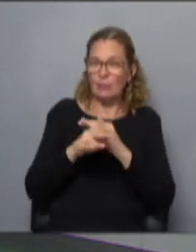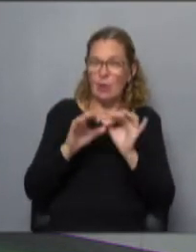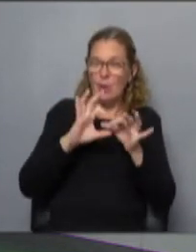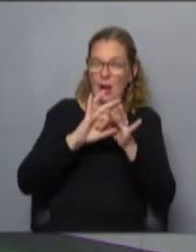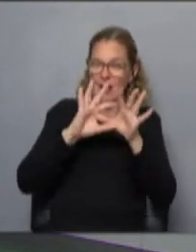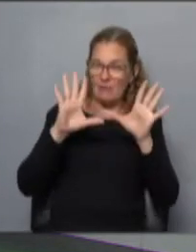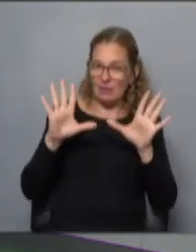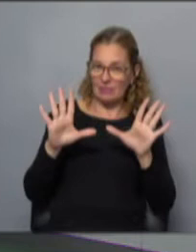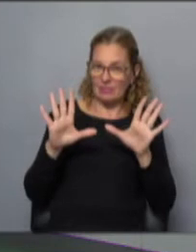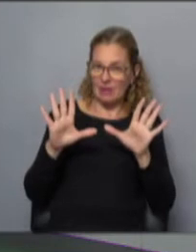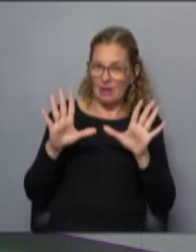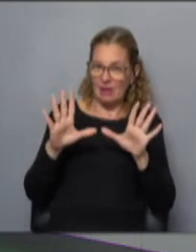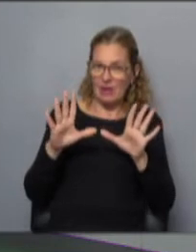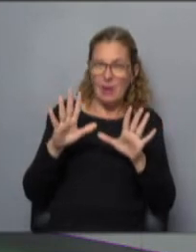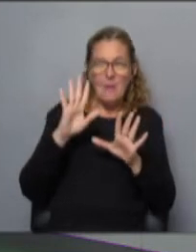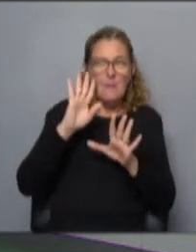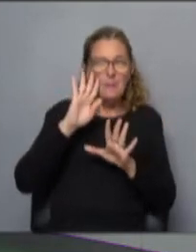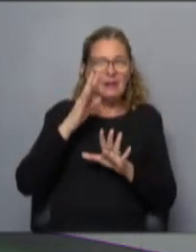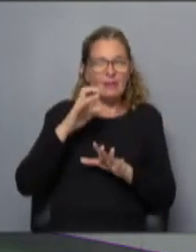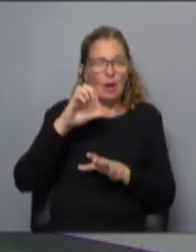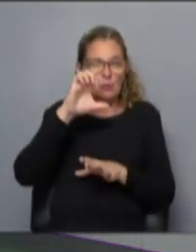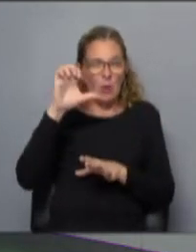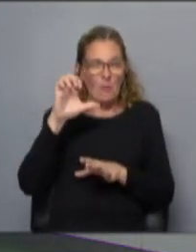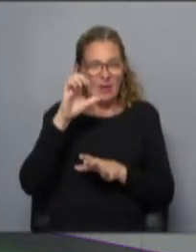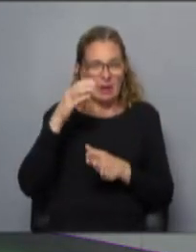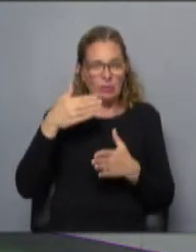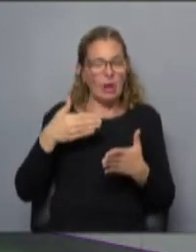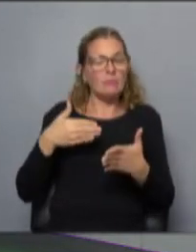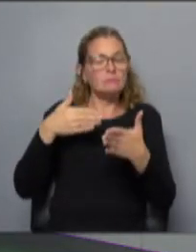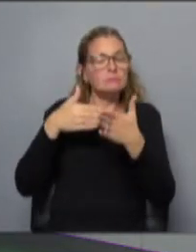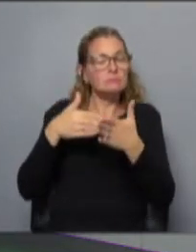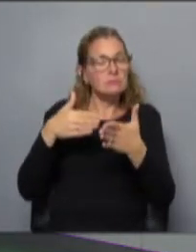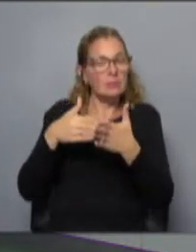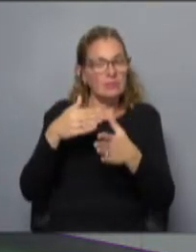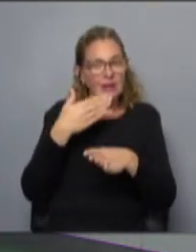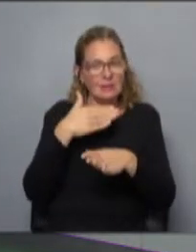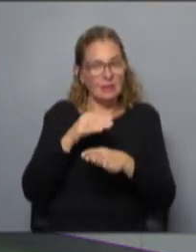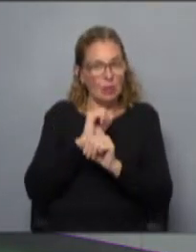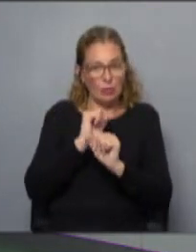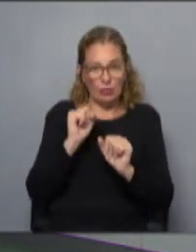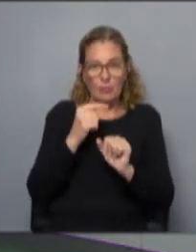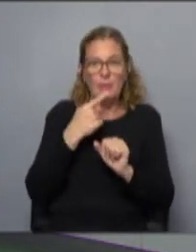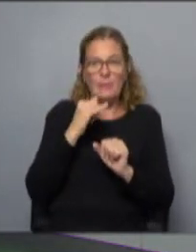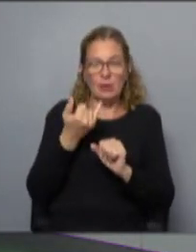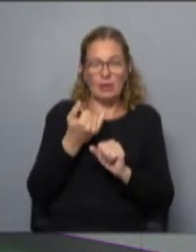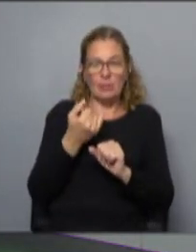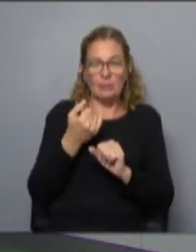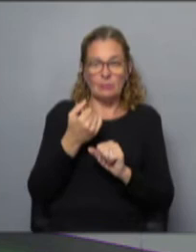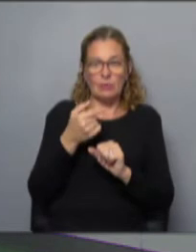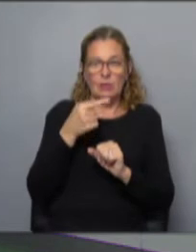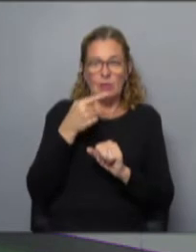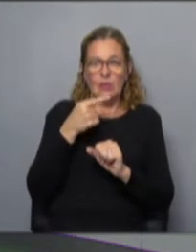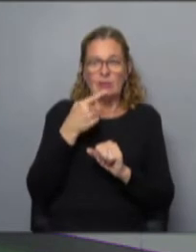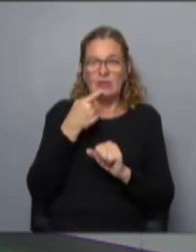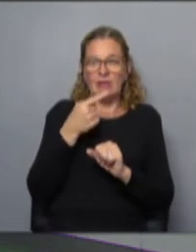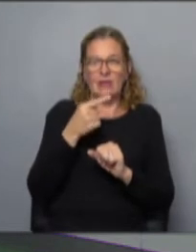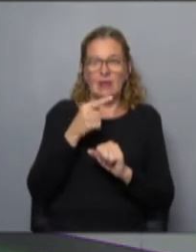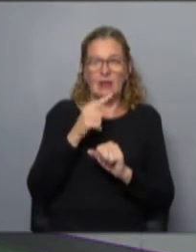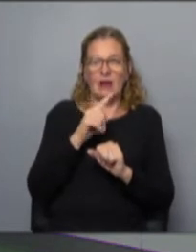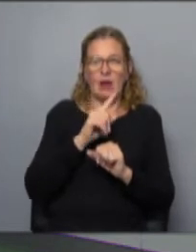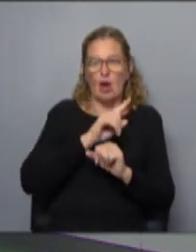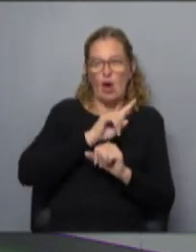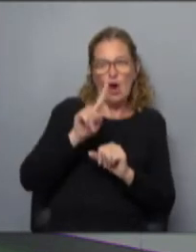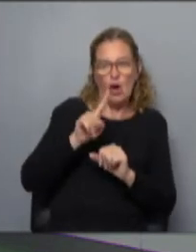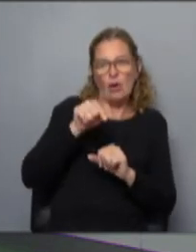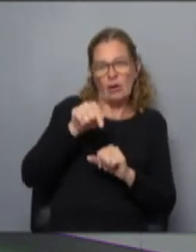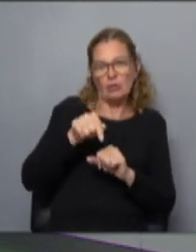libertad de expresión más de tipo europeo, donde se ponen límites, donde se entiende que no se puede, por ejemplo, negar el holocausto. Entonces, ahora hay mucha